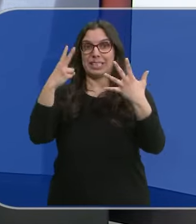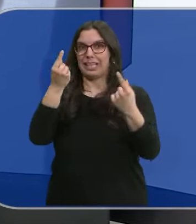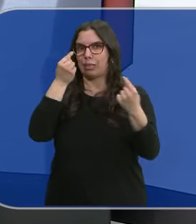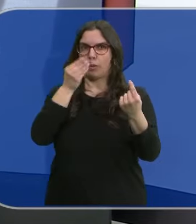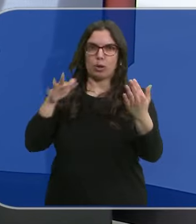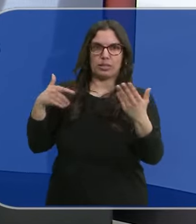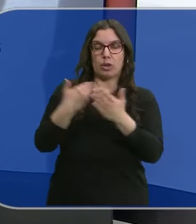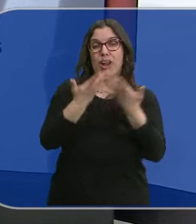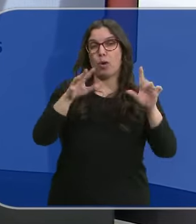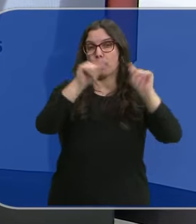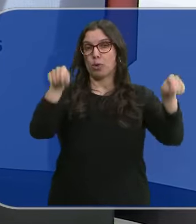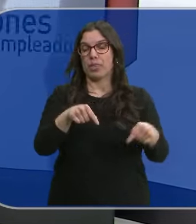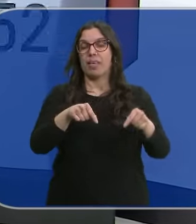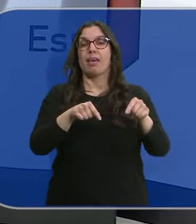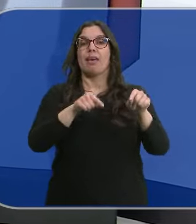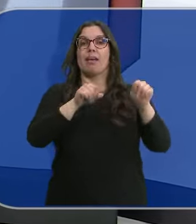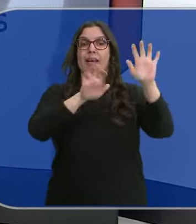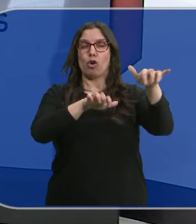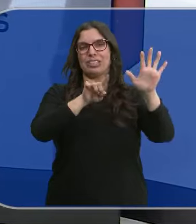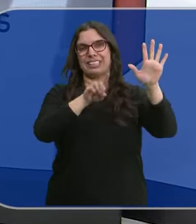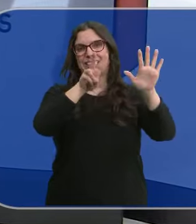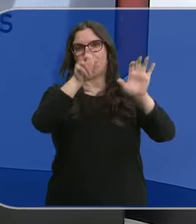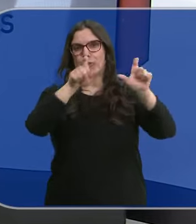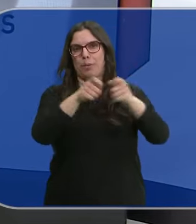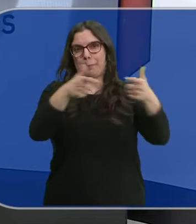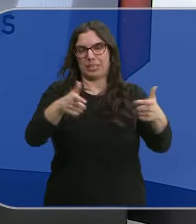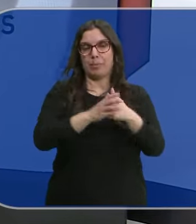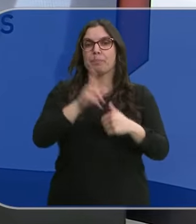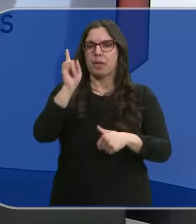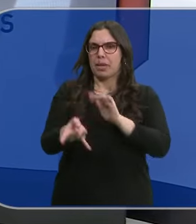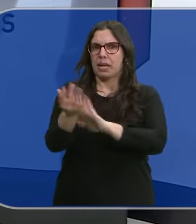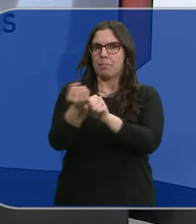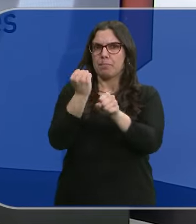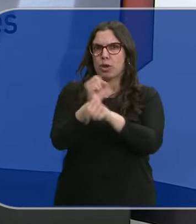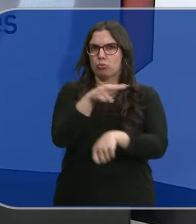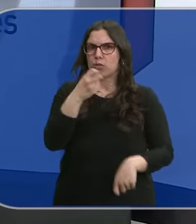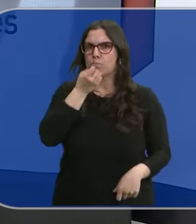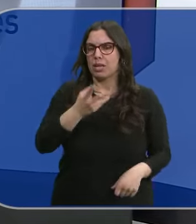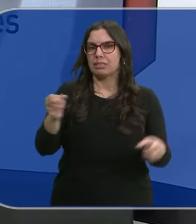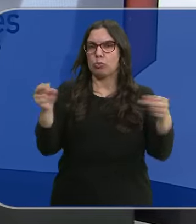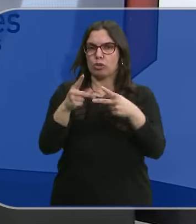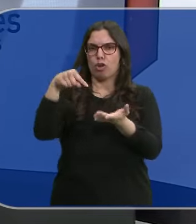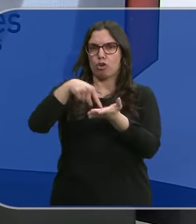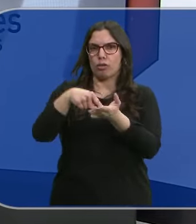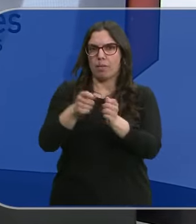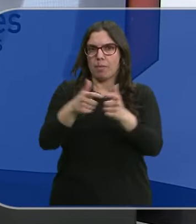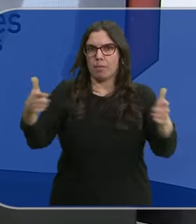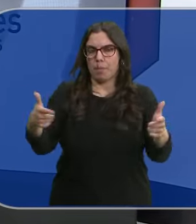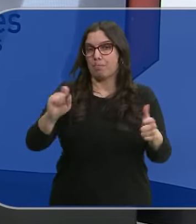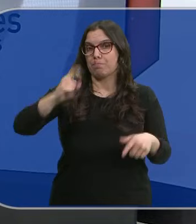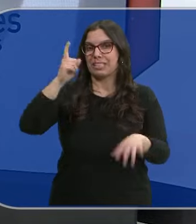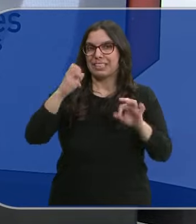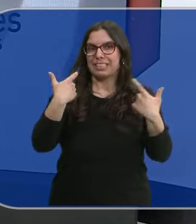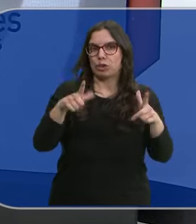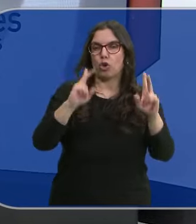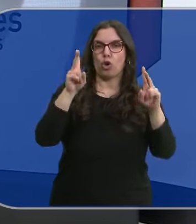en 67 personas. Y también ha sido un buen mes para la creación de empleo. La seguridad social ha incrementado sus cotizantes, sobre todo en